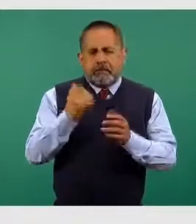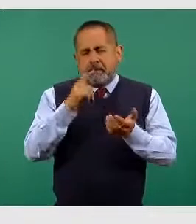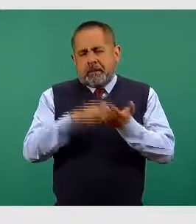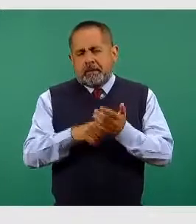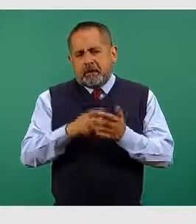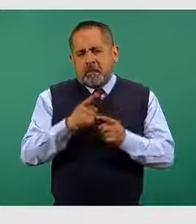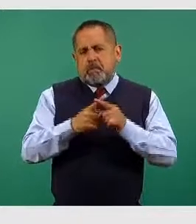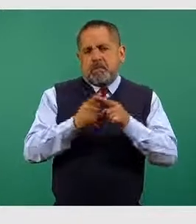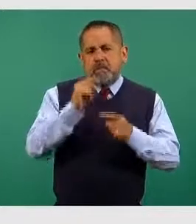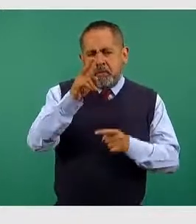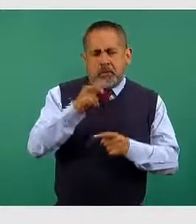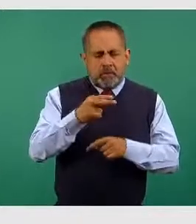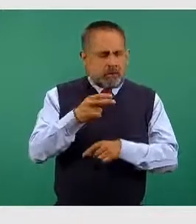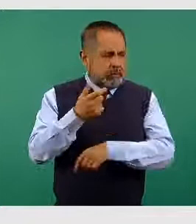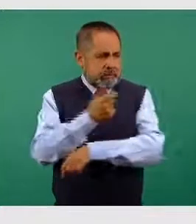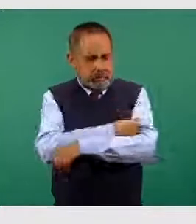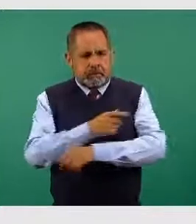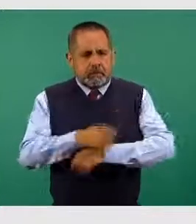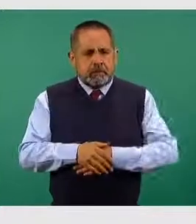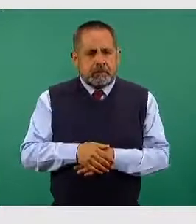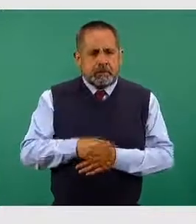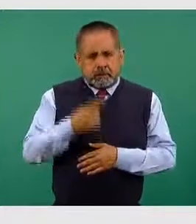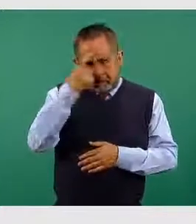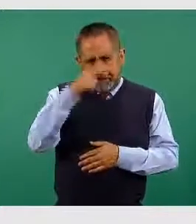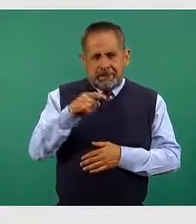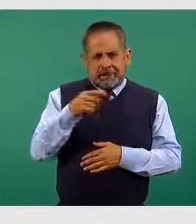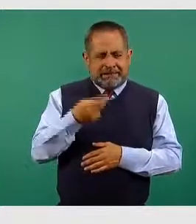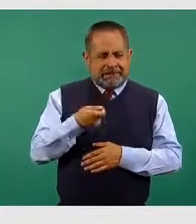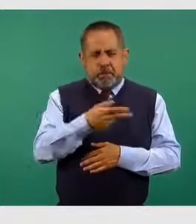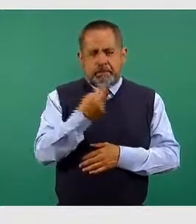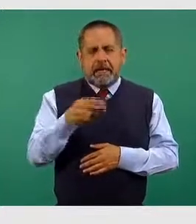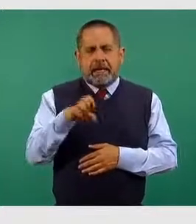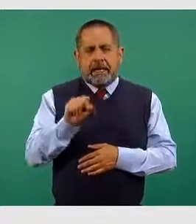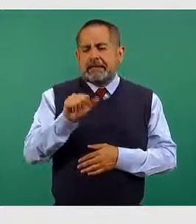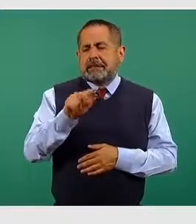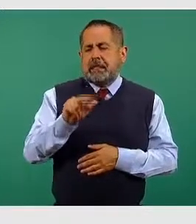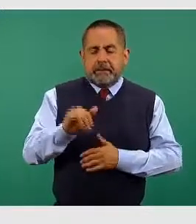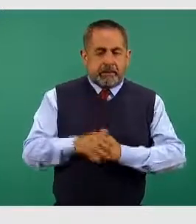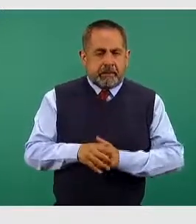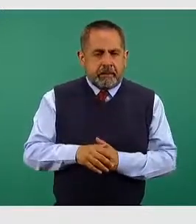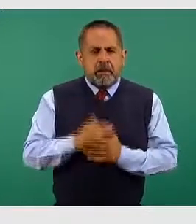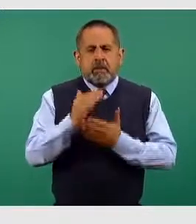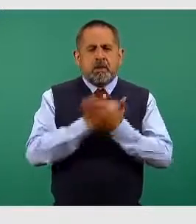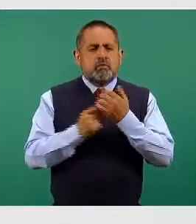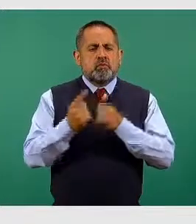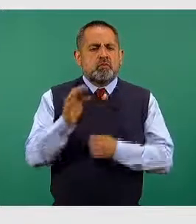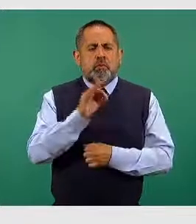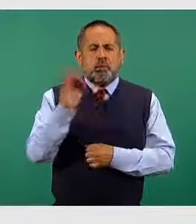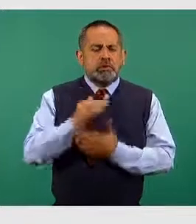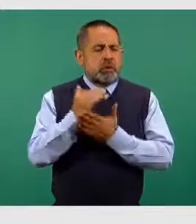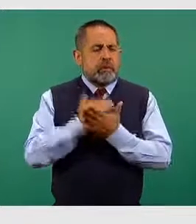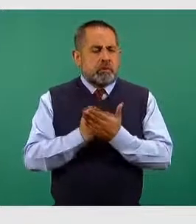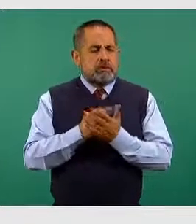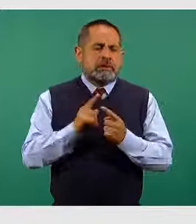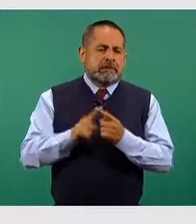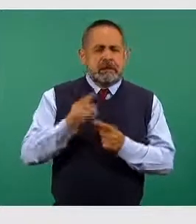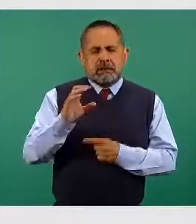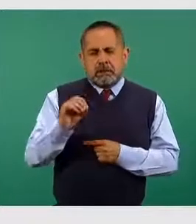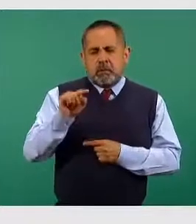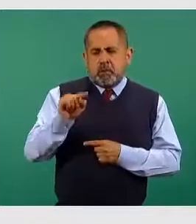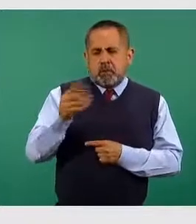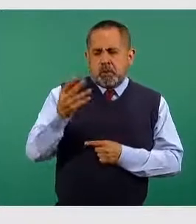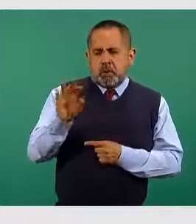vacunación o inmunización, siglas de ESAVI, representa menos del 1%, el 0.4